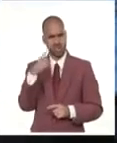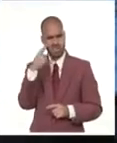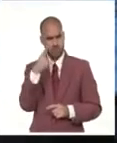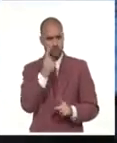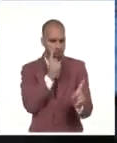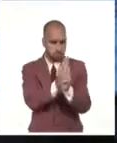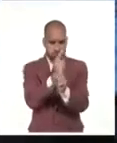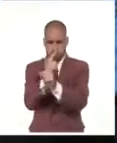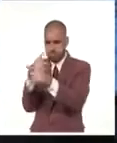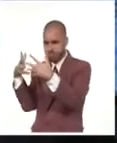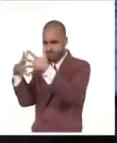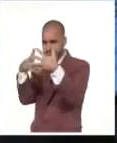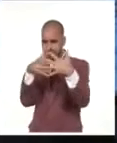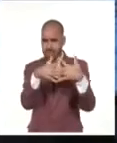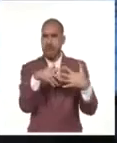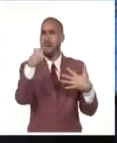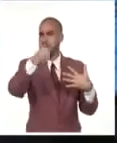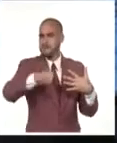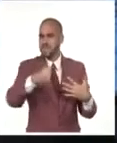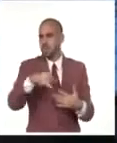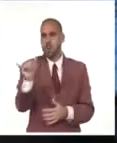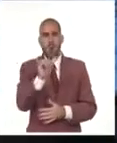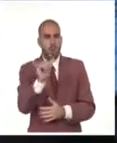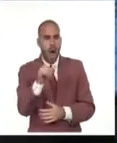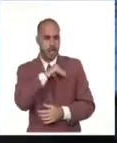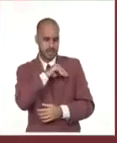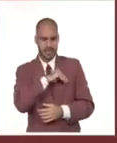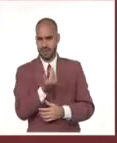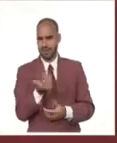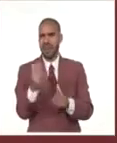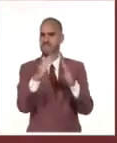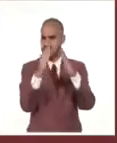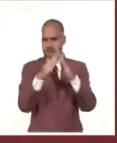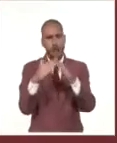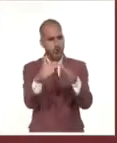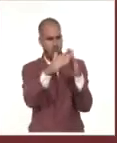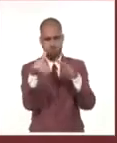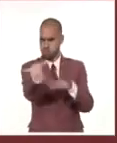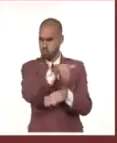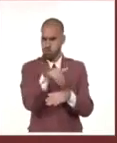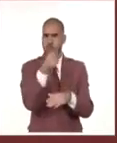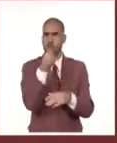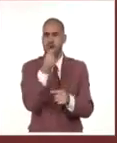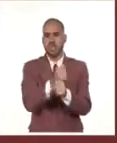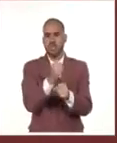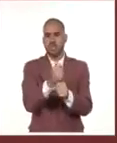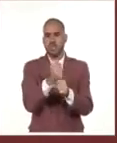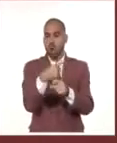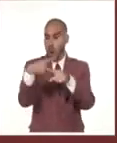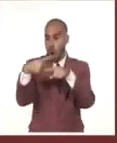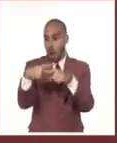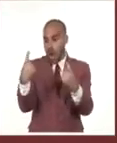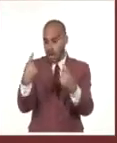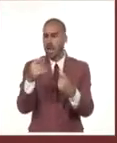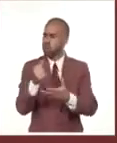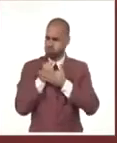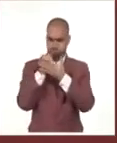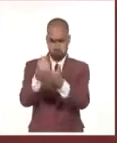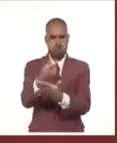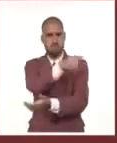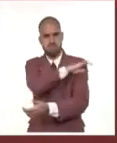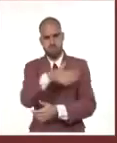pero detrás de esas togas hay personas también que sienten y que viven en sociedad y que manifiestan sobre todo esas labores extrajudiciales que lo ayudan a